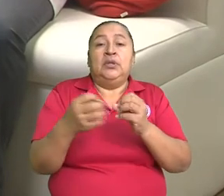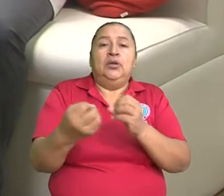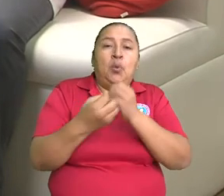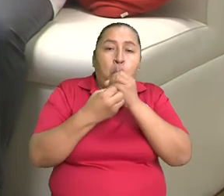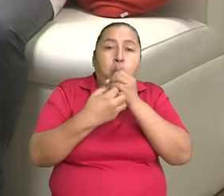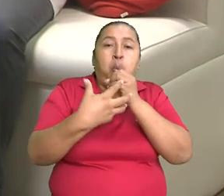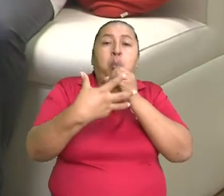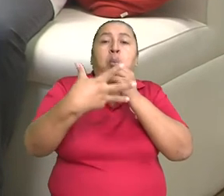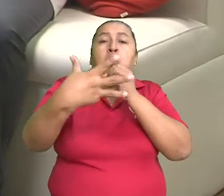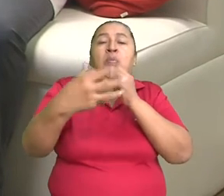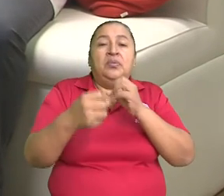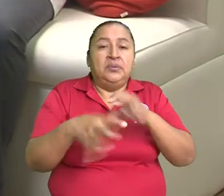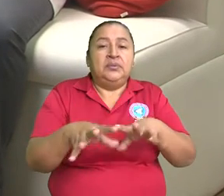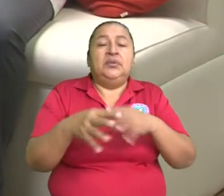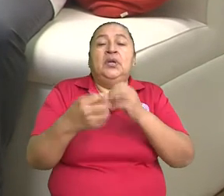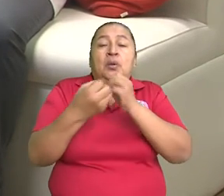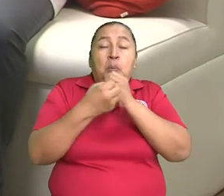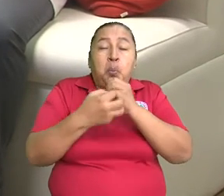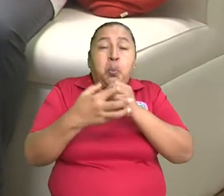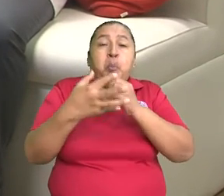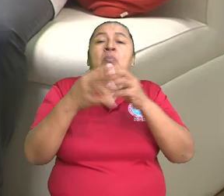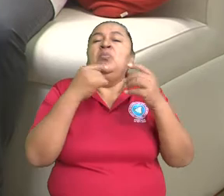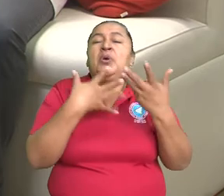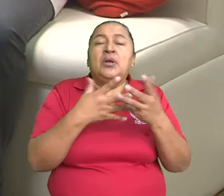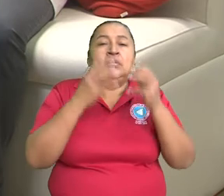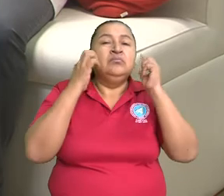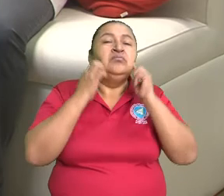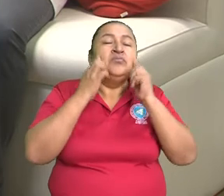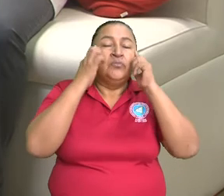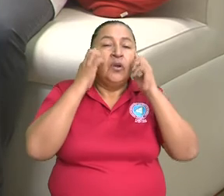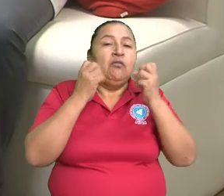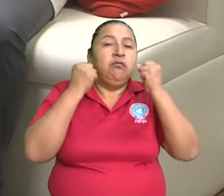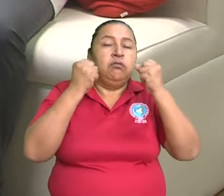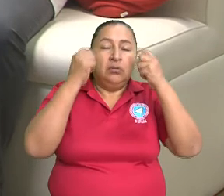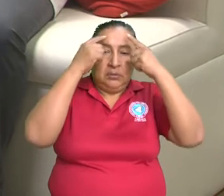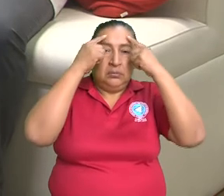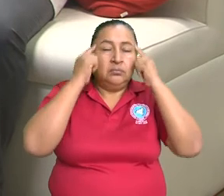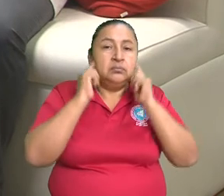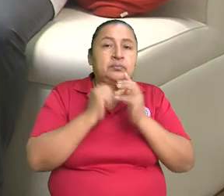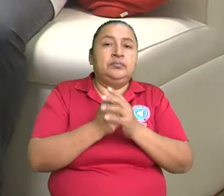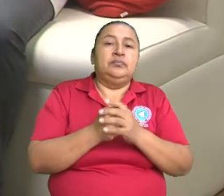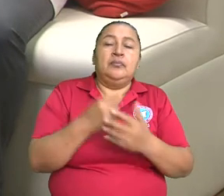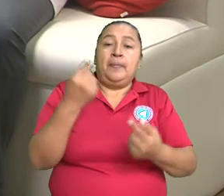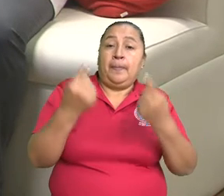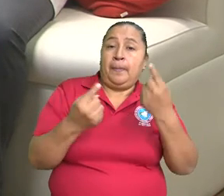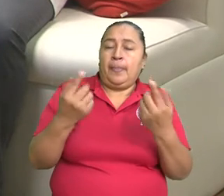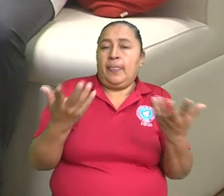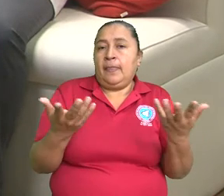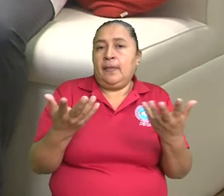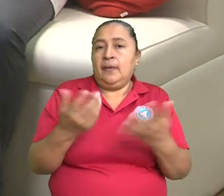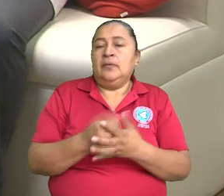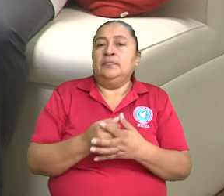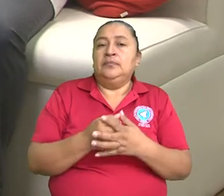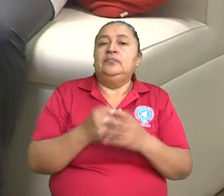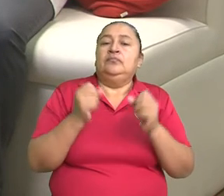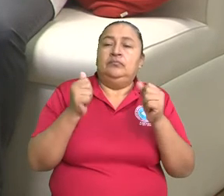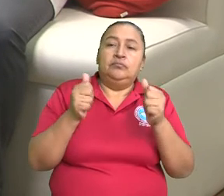volverle a dar fuerza a la musculatura de la cara. Ya. ¿Qué tipo de...